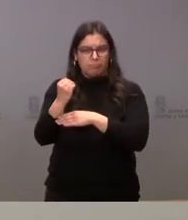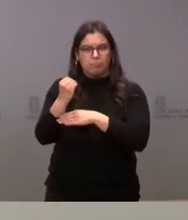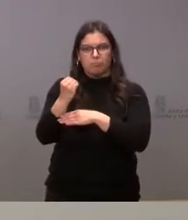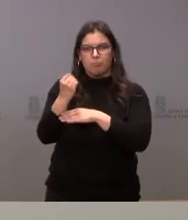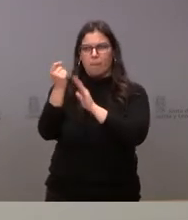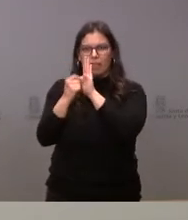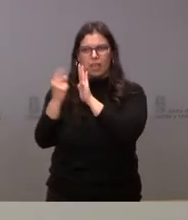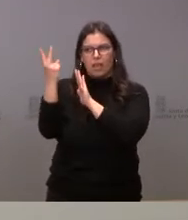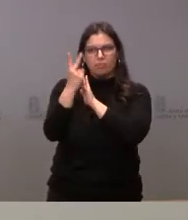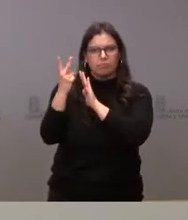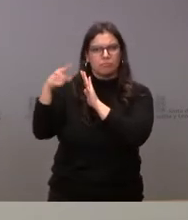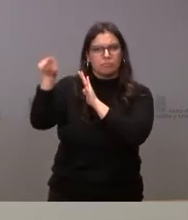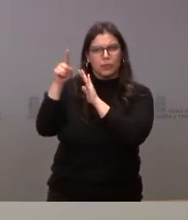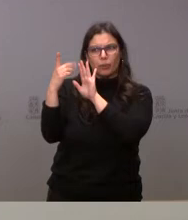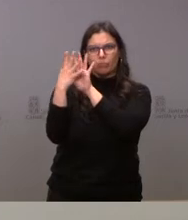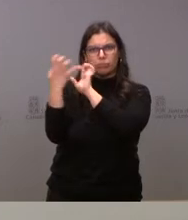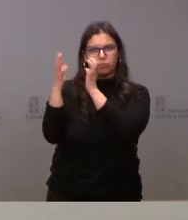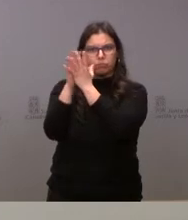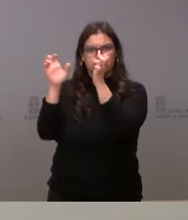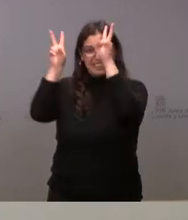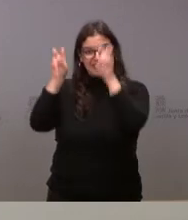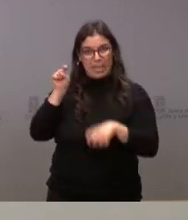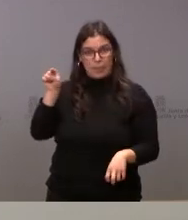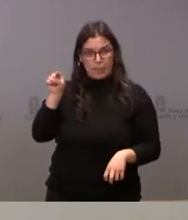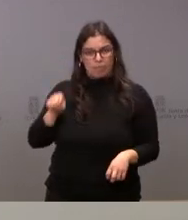las medidas que pudieran tomar en relación con esta cuestión.